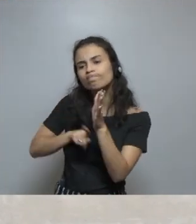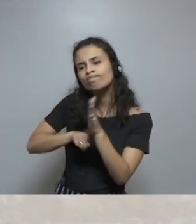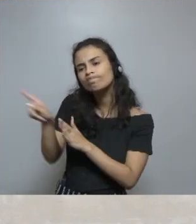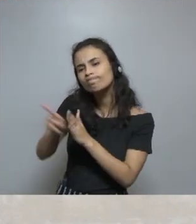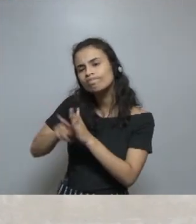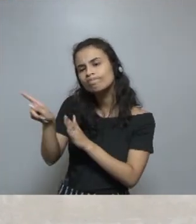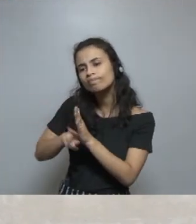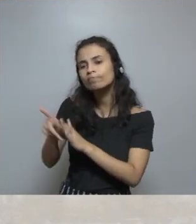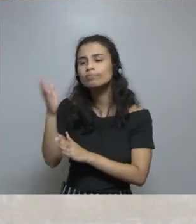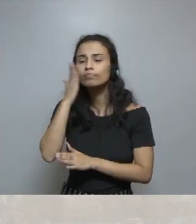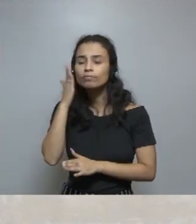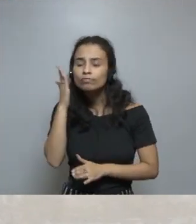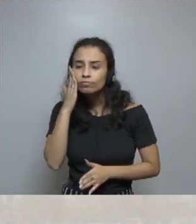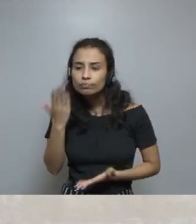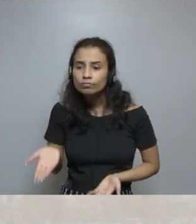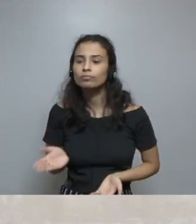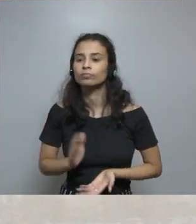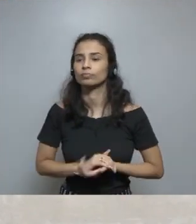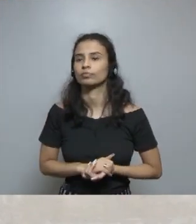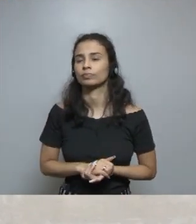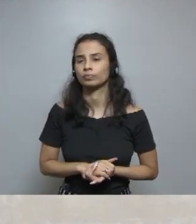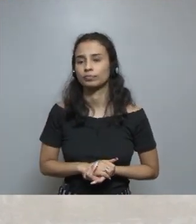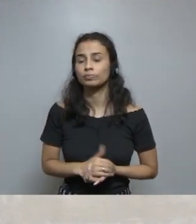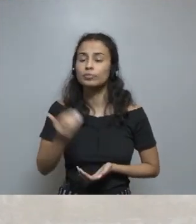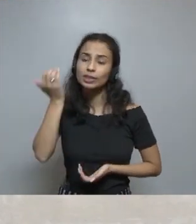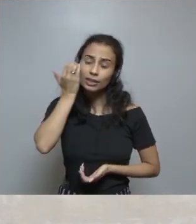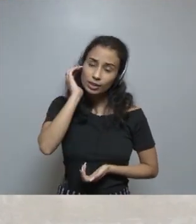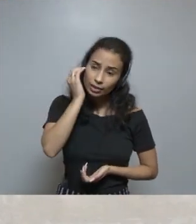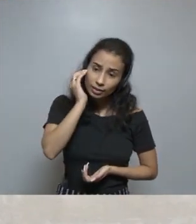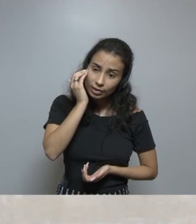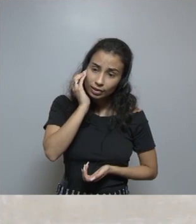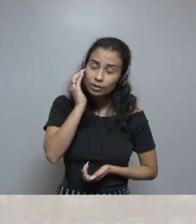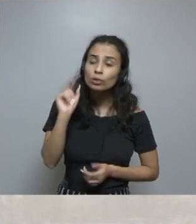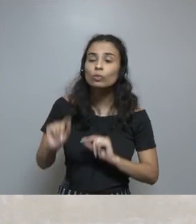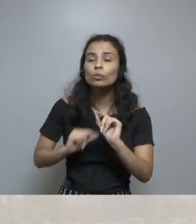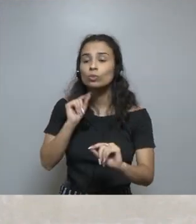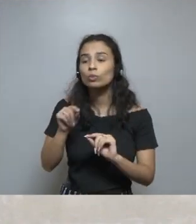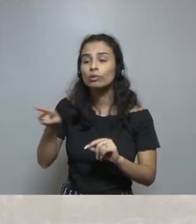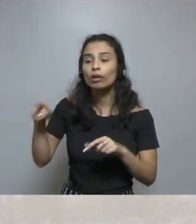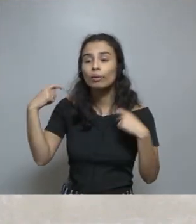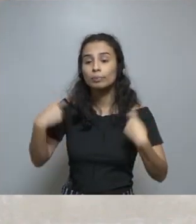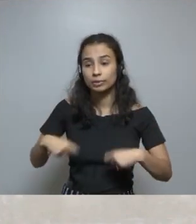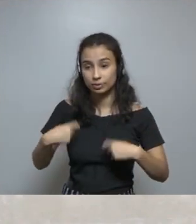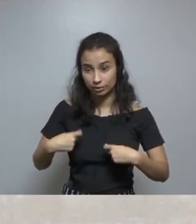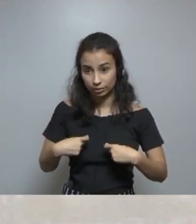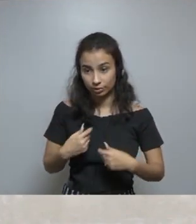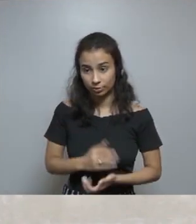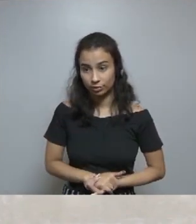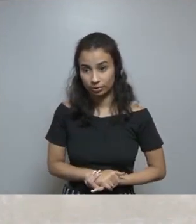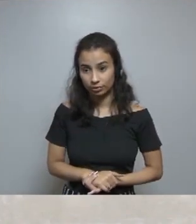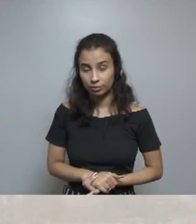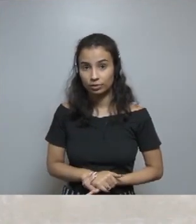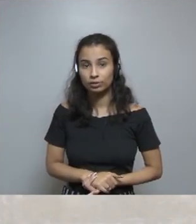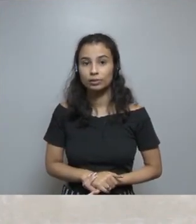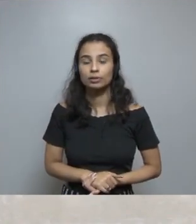sentarse con el cliente, buscar al cliente, al usuario y entender lo que realmente necesita.